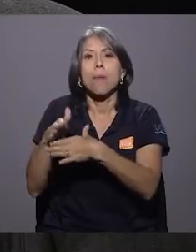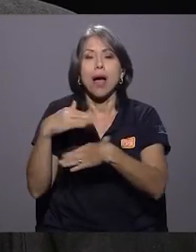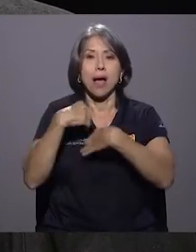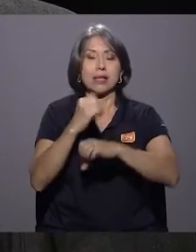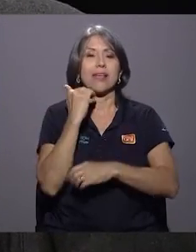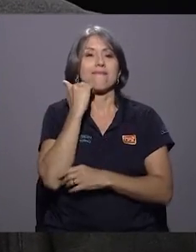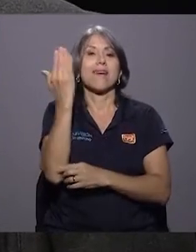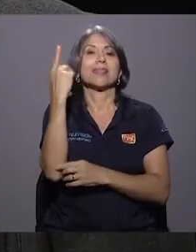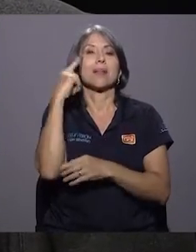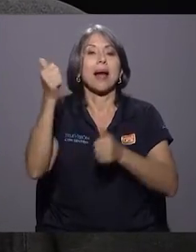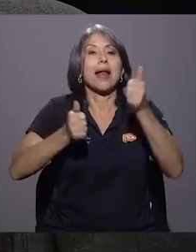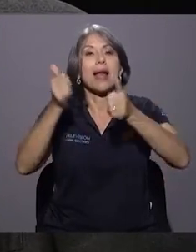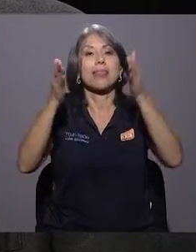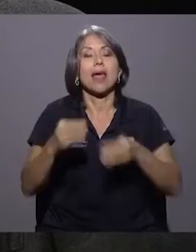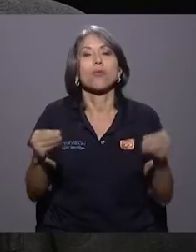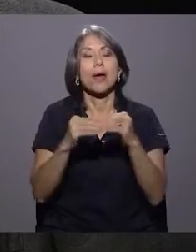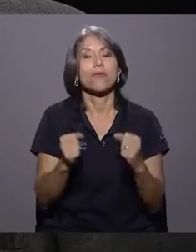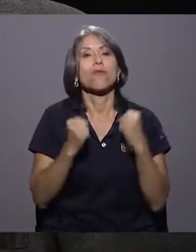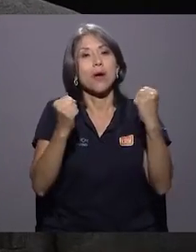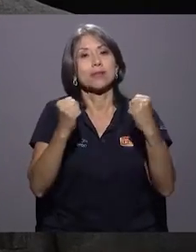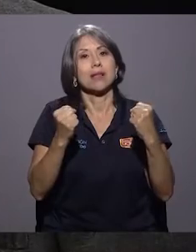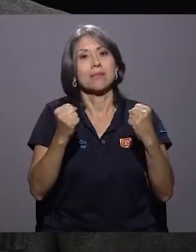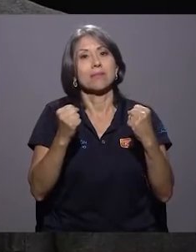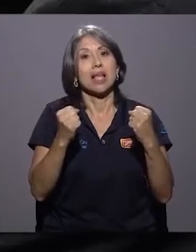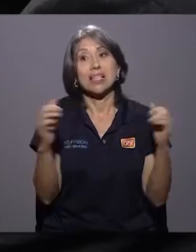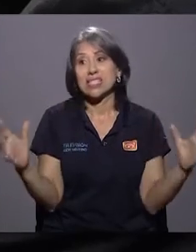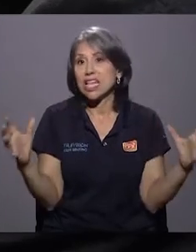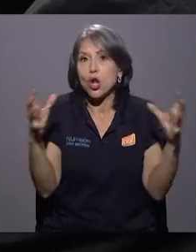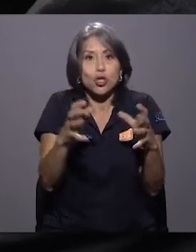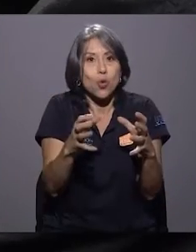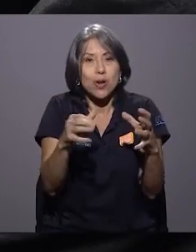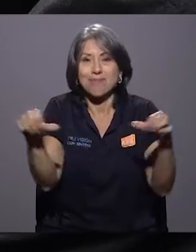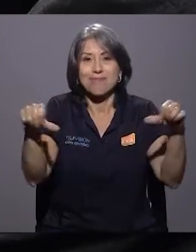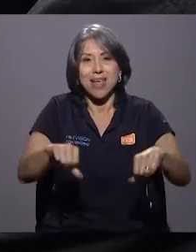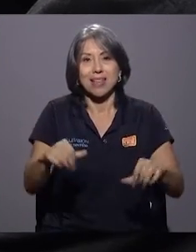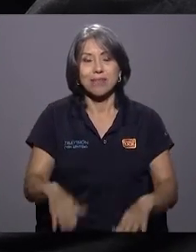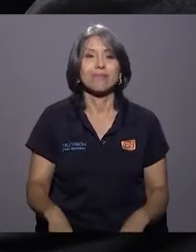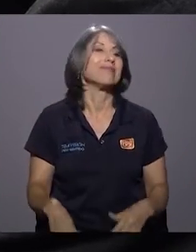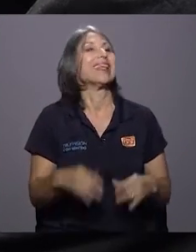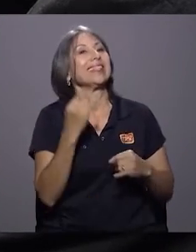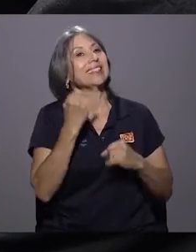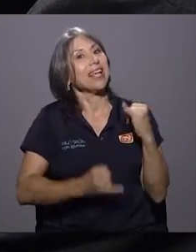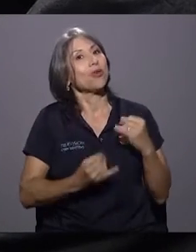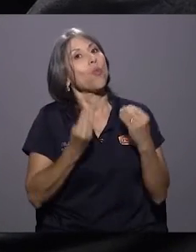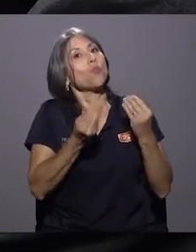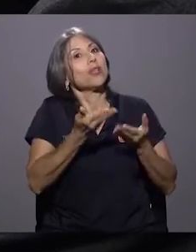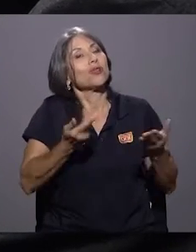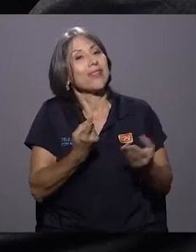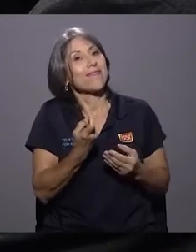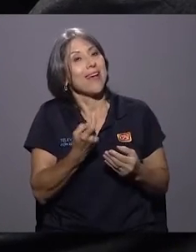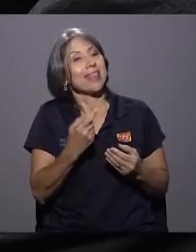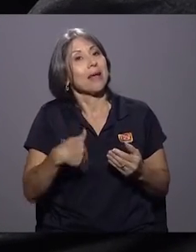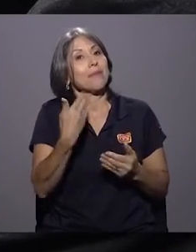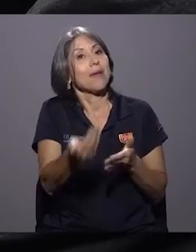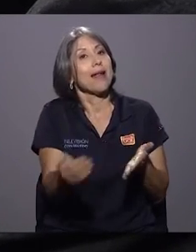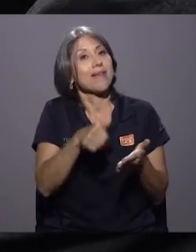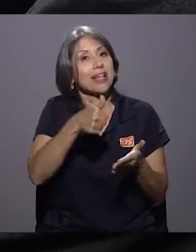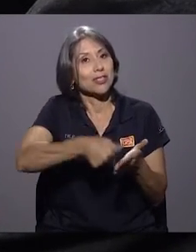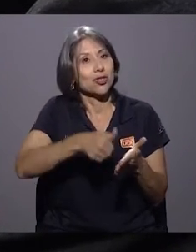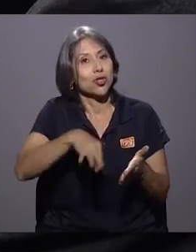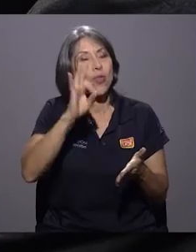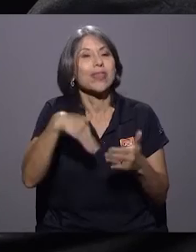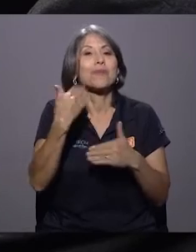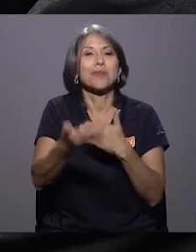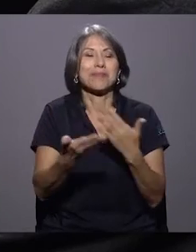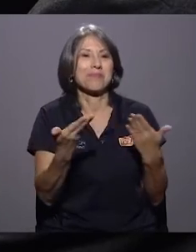fuerza. Si no se unen, pierden. Cierro, quedan muchas cosas para la reelección. Lo vamos a retomar ahora en el siguiente bloque. Estoy